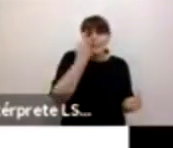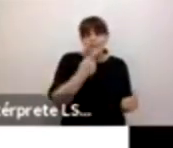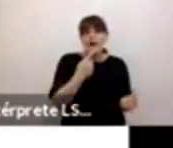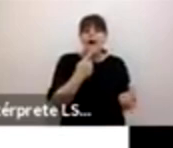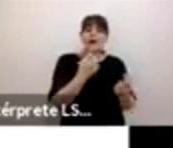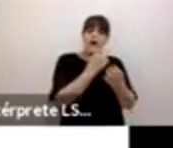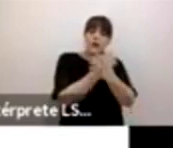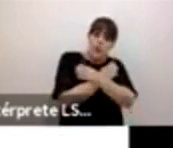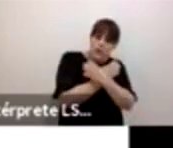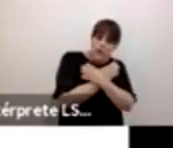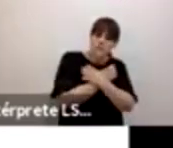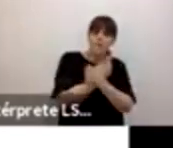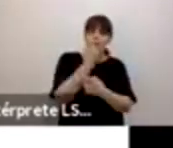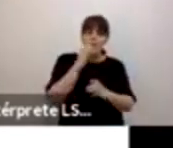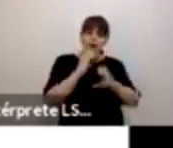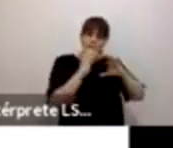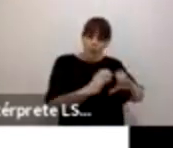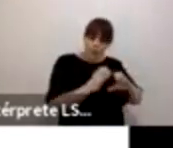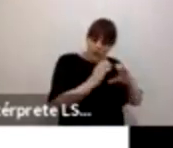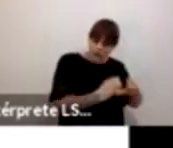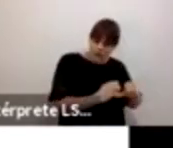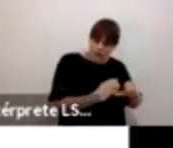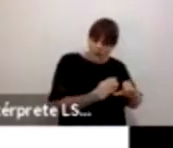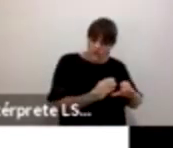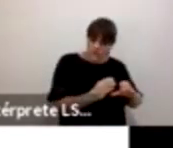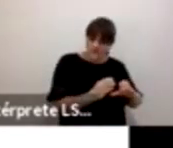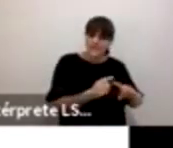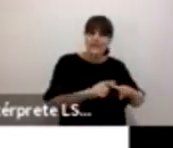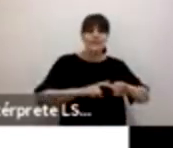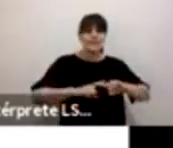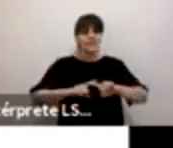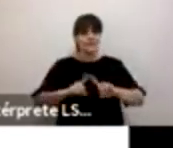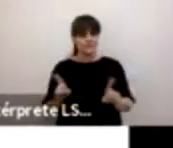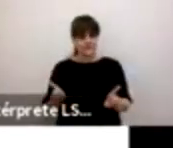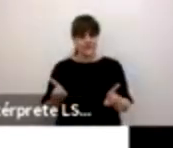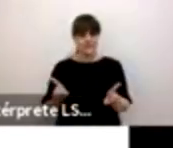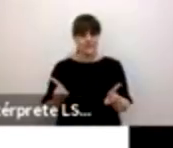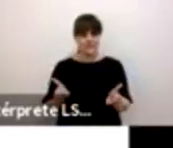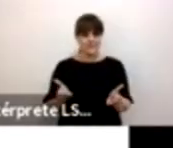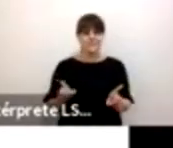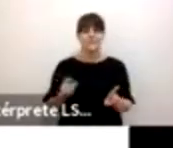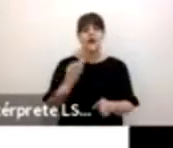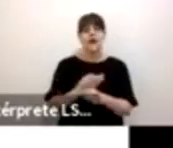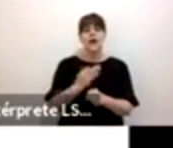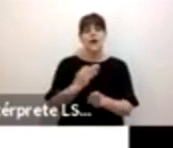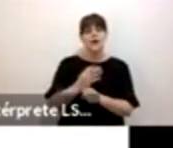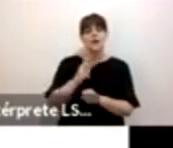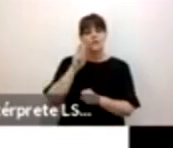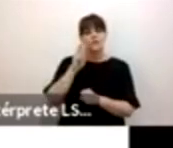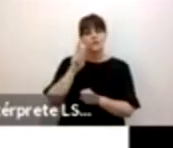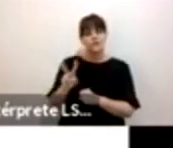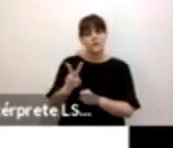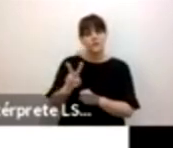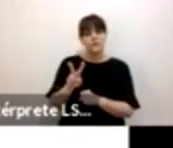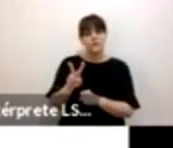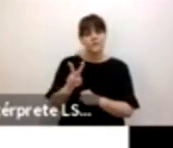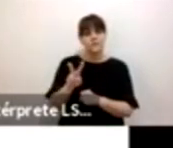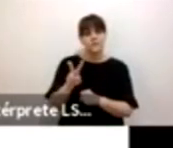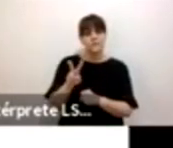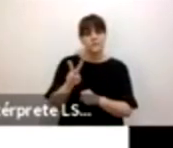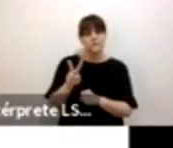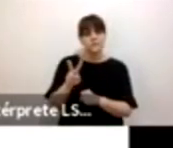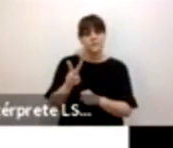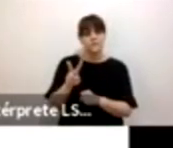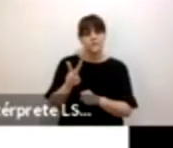iniciales. Y por eso tengo acá marcadas las políticas, bueno, la